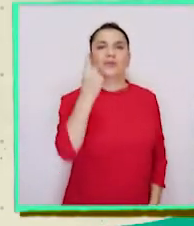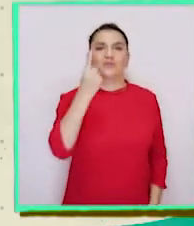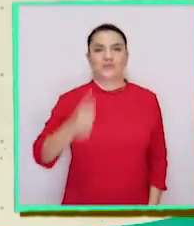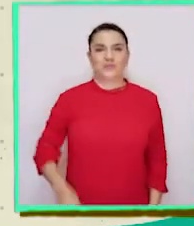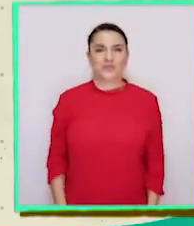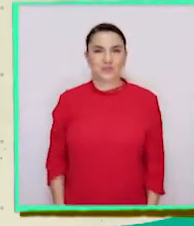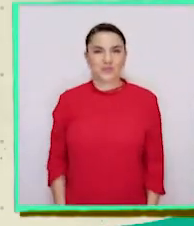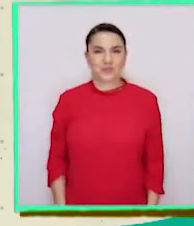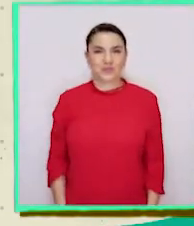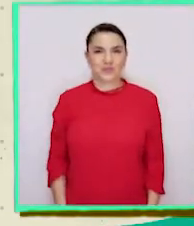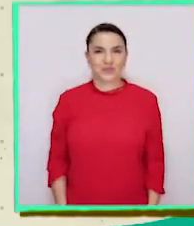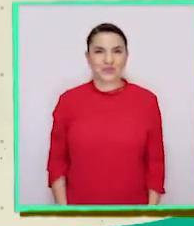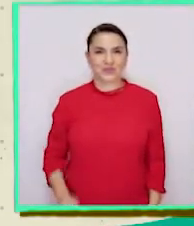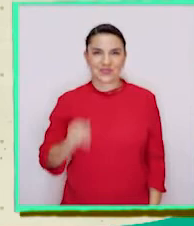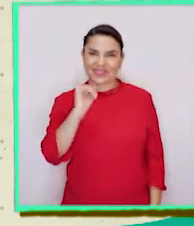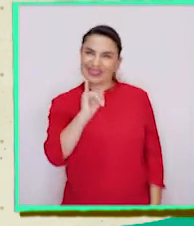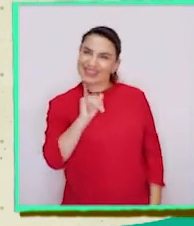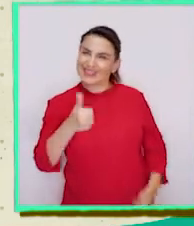primero.